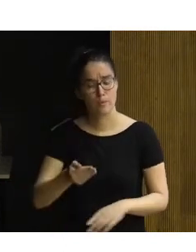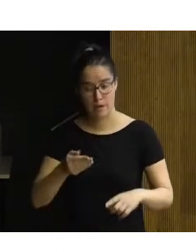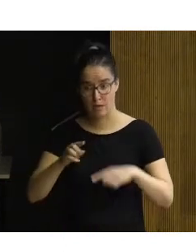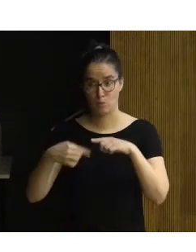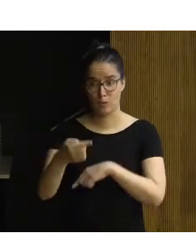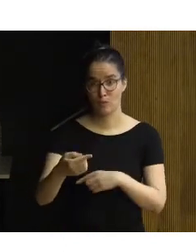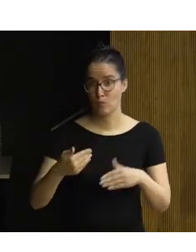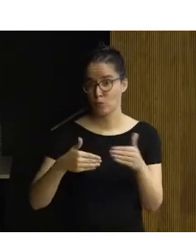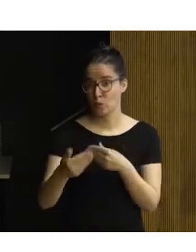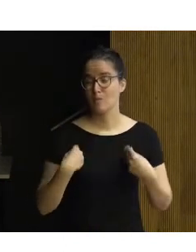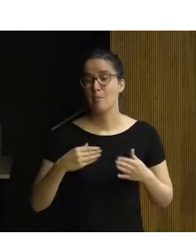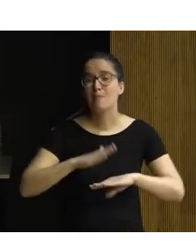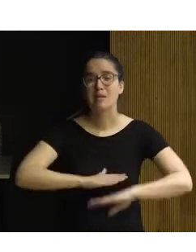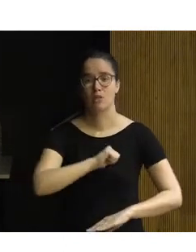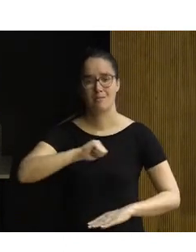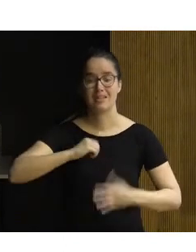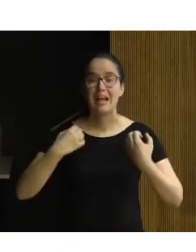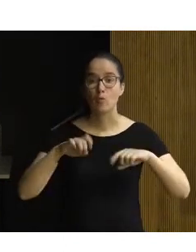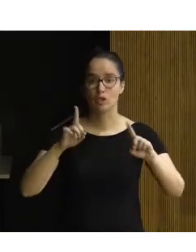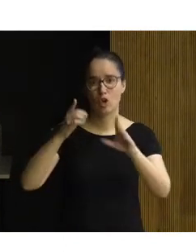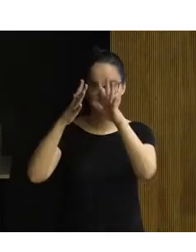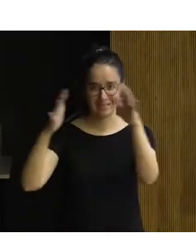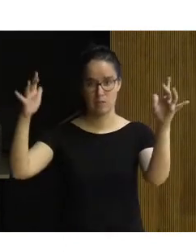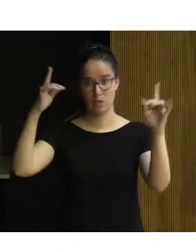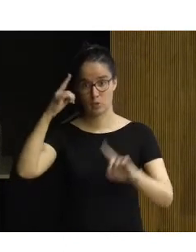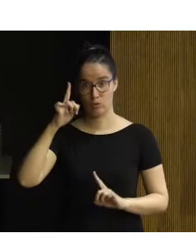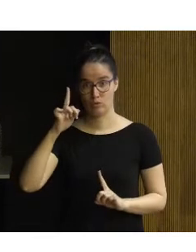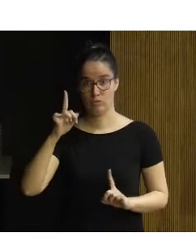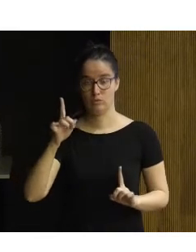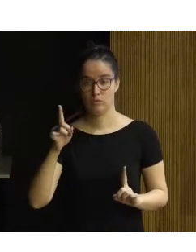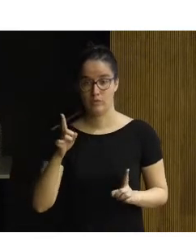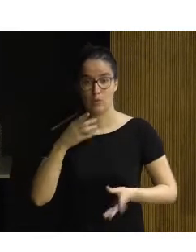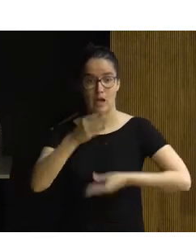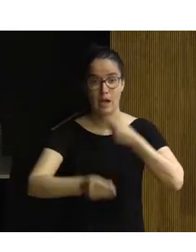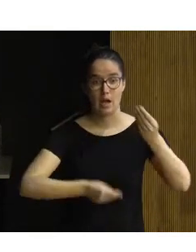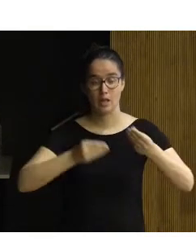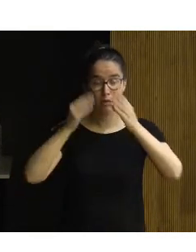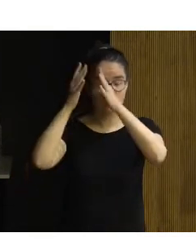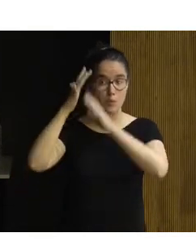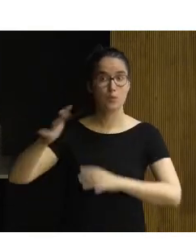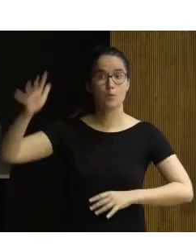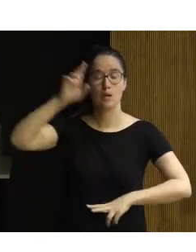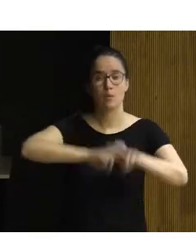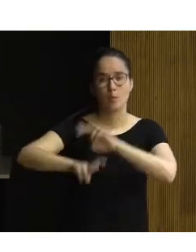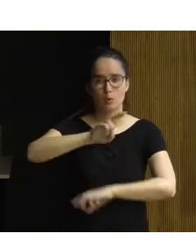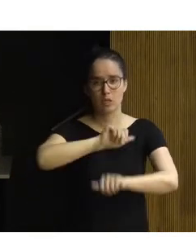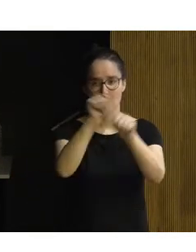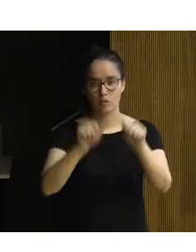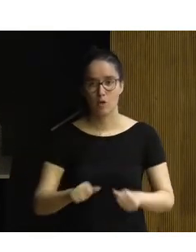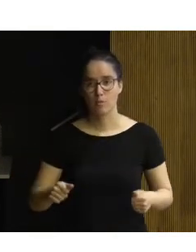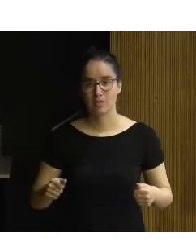ser por lo menos independiente aunque fuera de pensamiento, aunque fuera haciendo volar el pensamiento y buscando maneras de